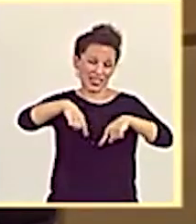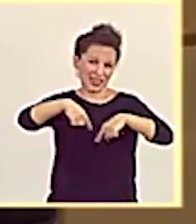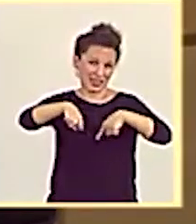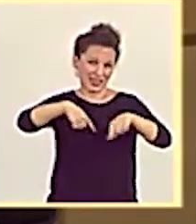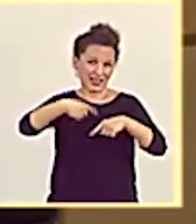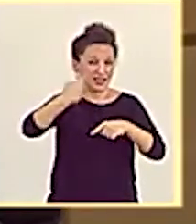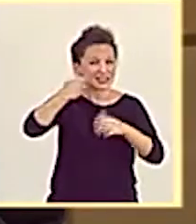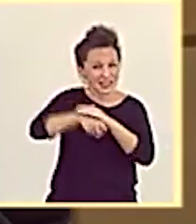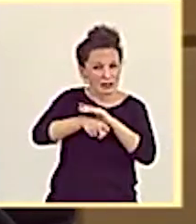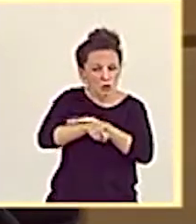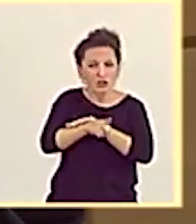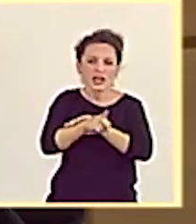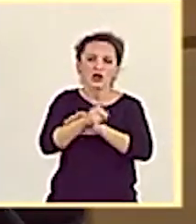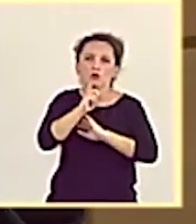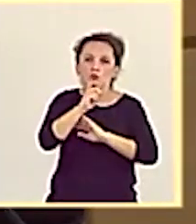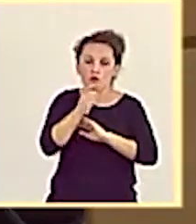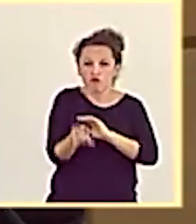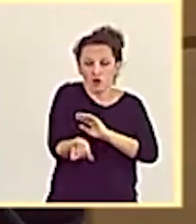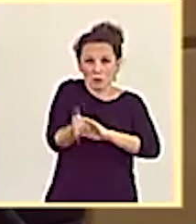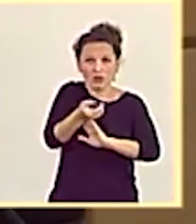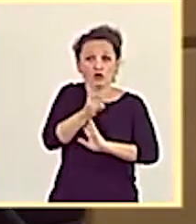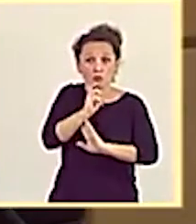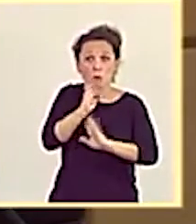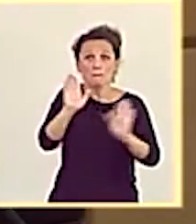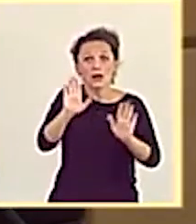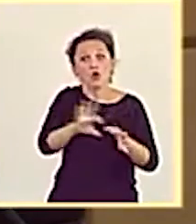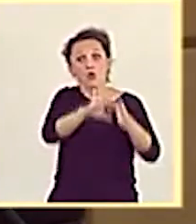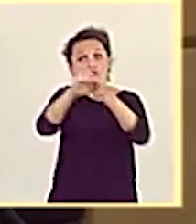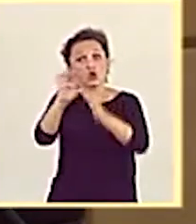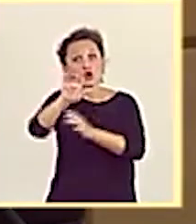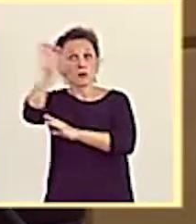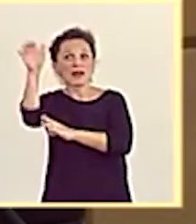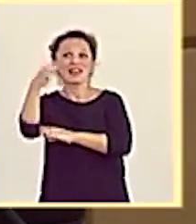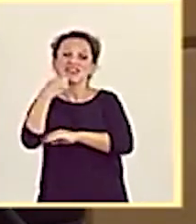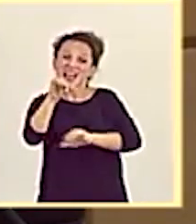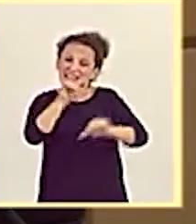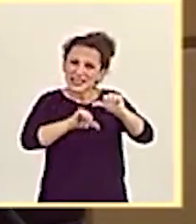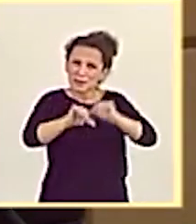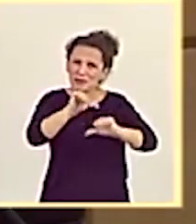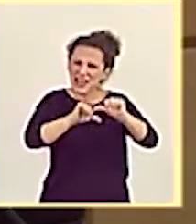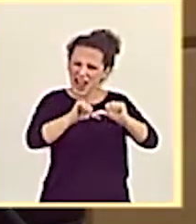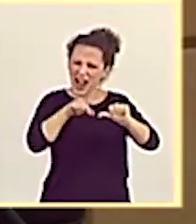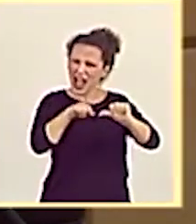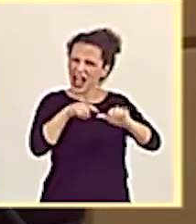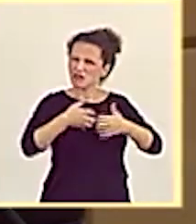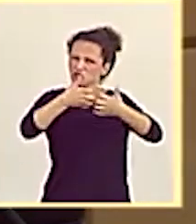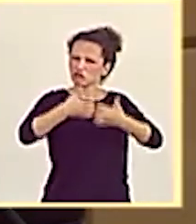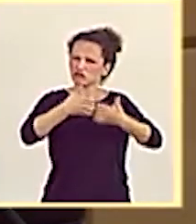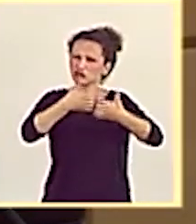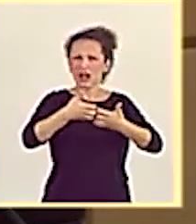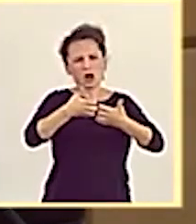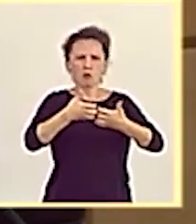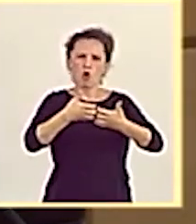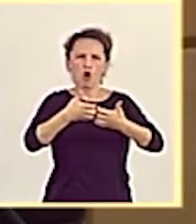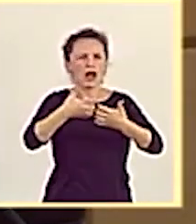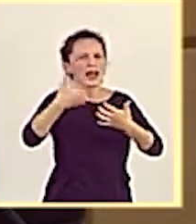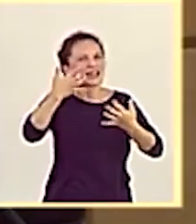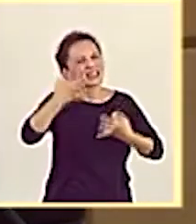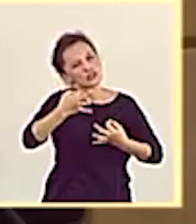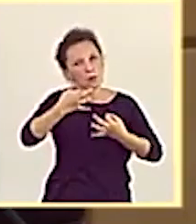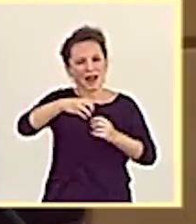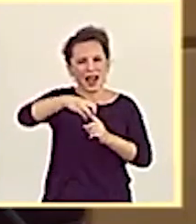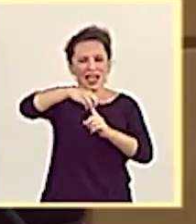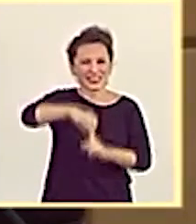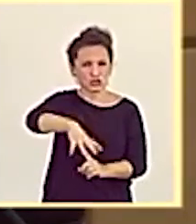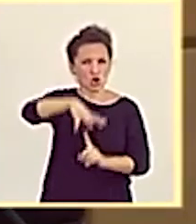conformación. La Unión Europea, sin embargo, califica la química como una industria en riesgo de deslocalización.